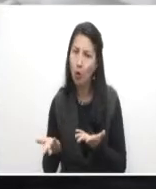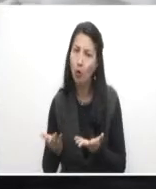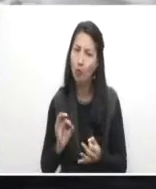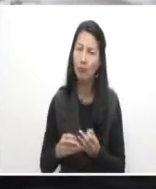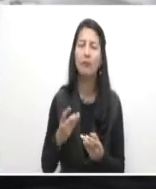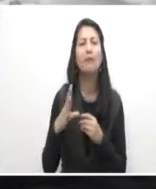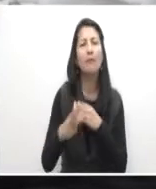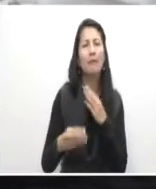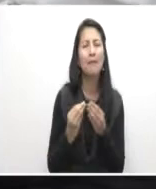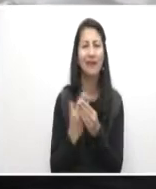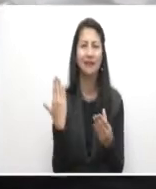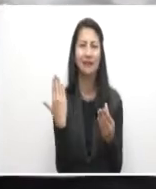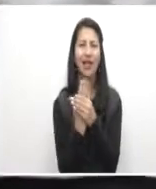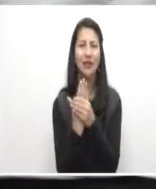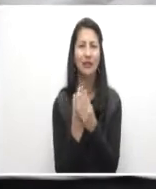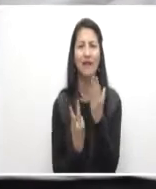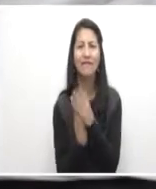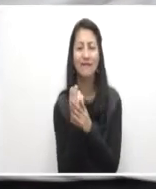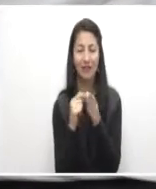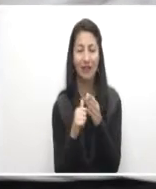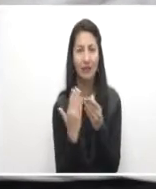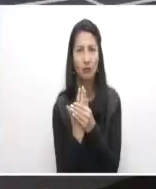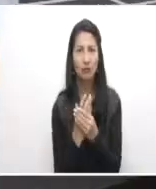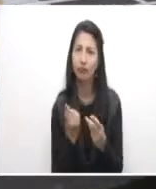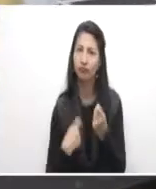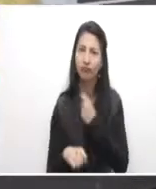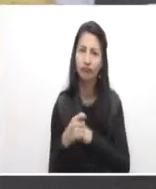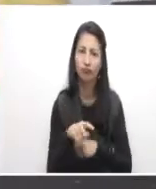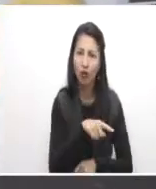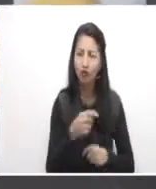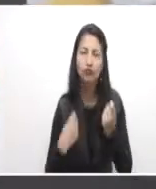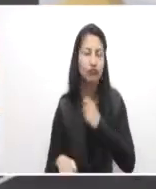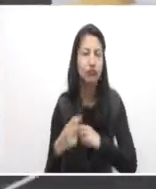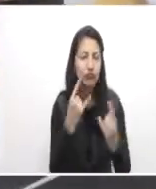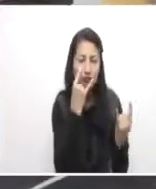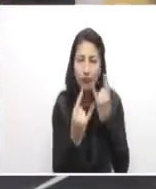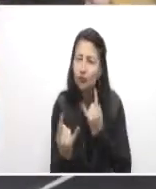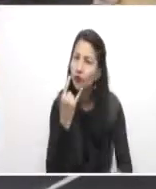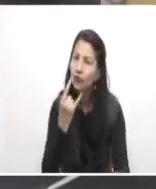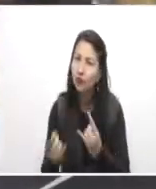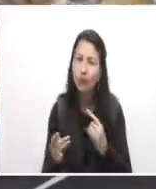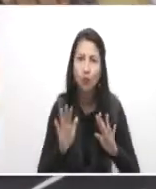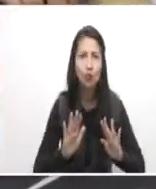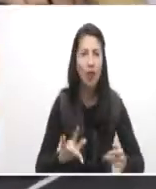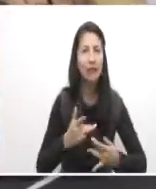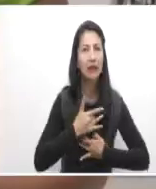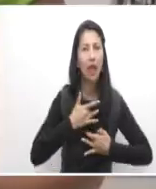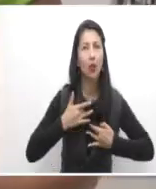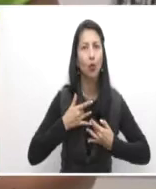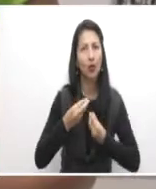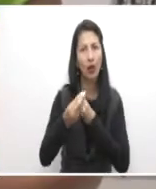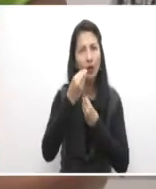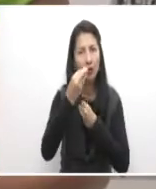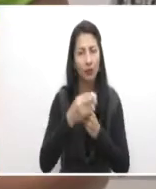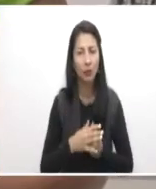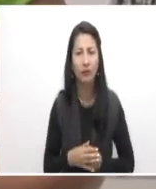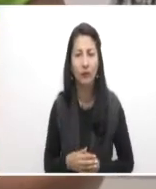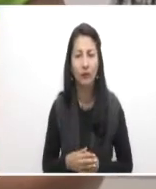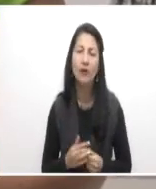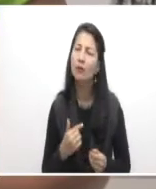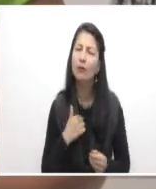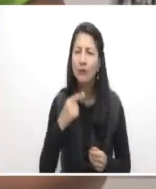los empareados de vegetales, que hacen que esta empresa cada día tenga mayor aceptación en el mercado de las comidas saludables. Nosotros quisimos